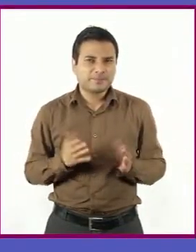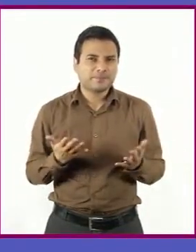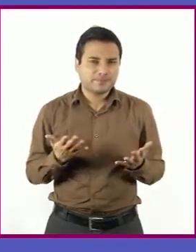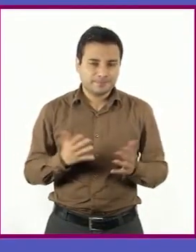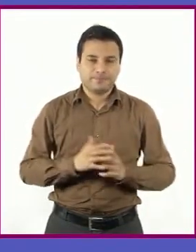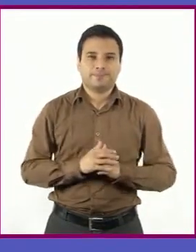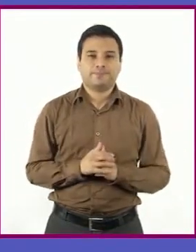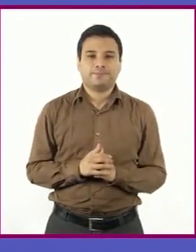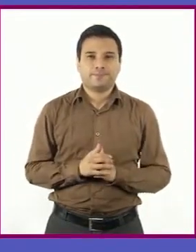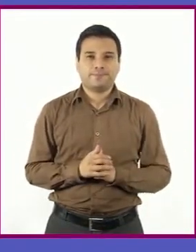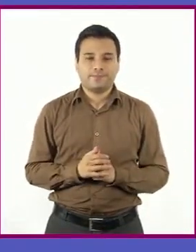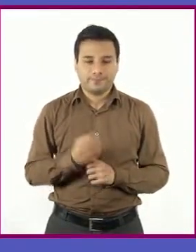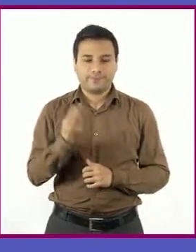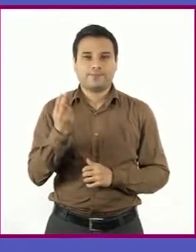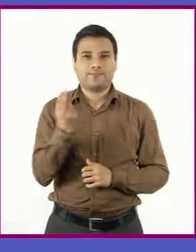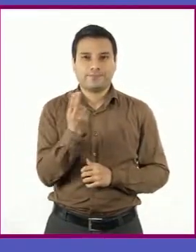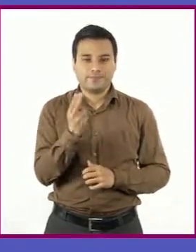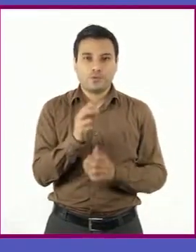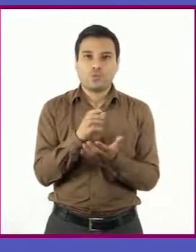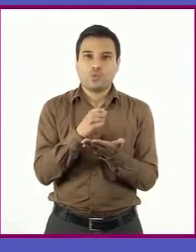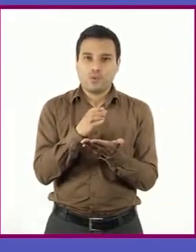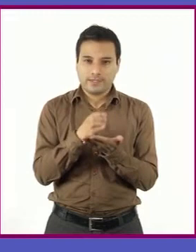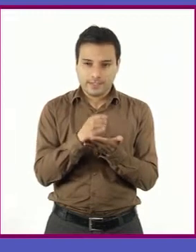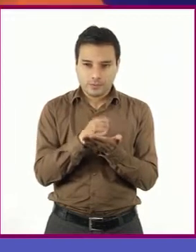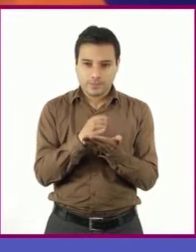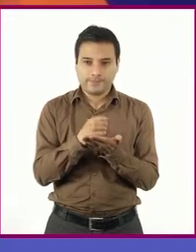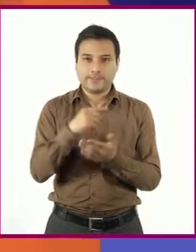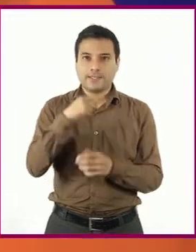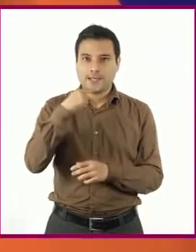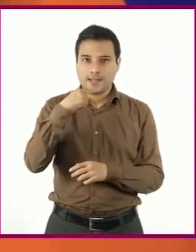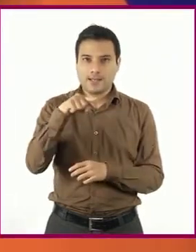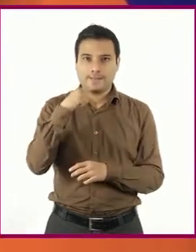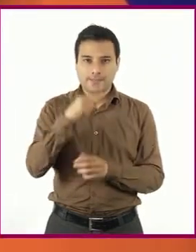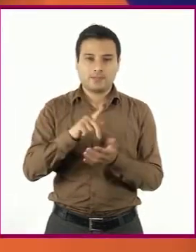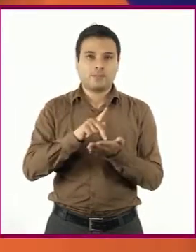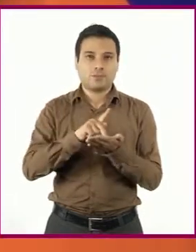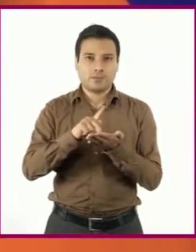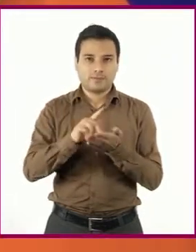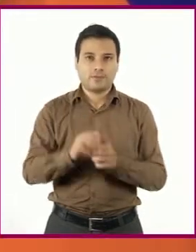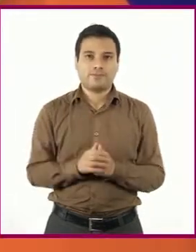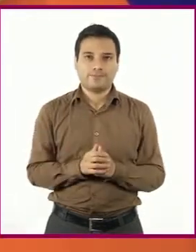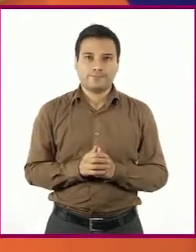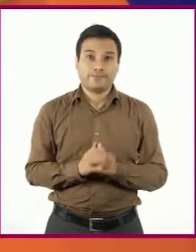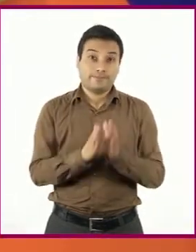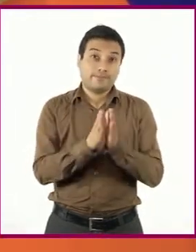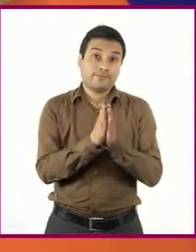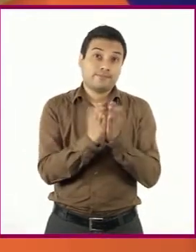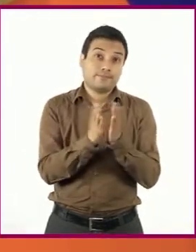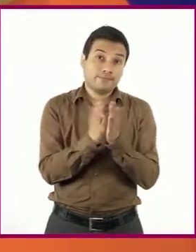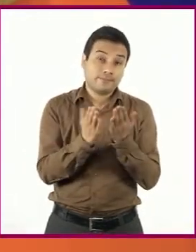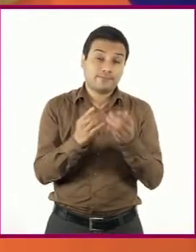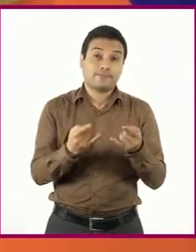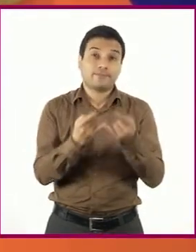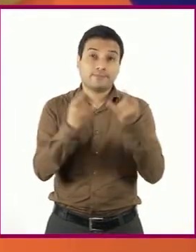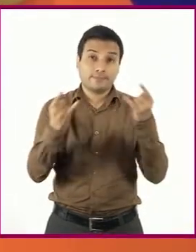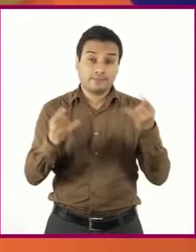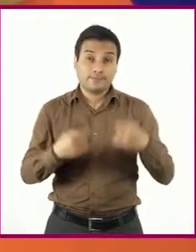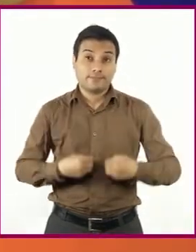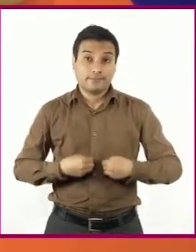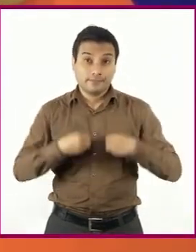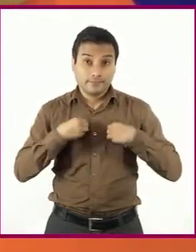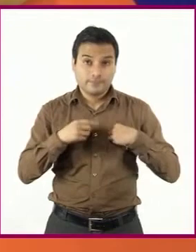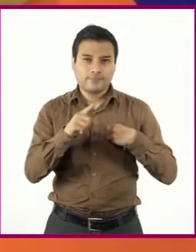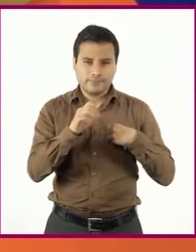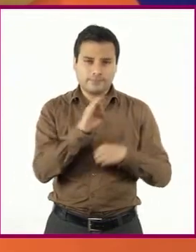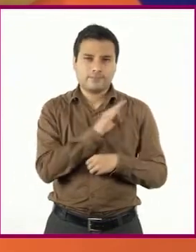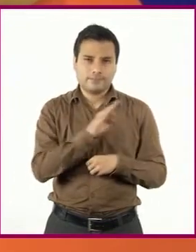su cuaderno de notas y un lápiz o bolígrafo. Además, les puede ser muy útil revisar textos autobiográficos de personajes notables que tengan a la mano